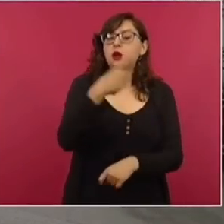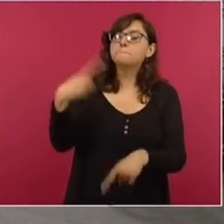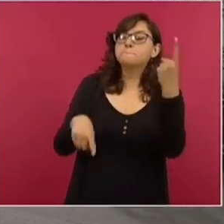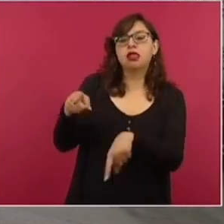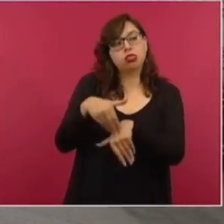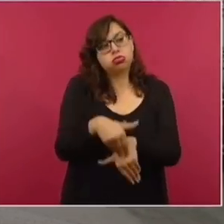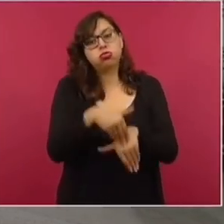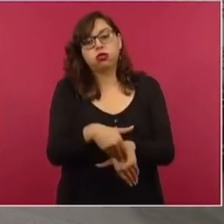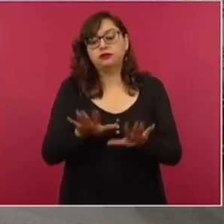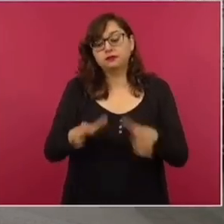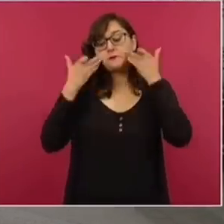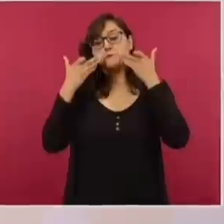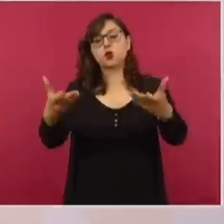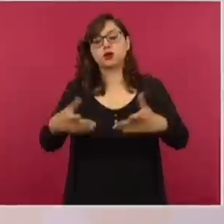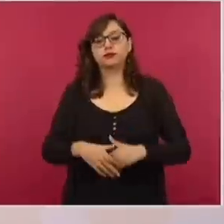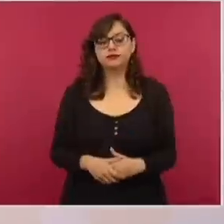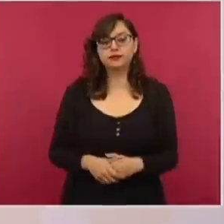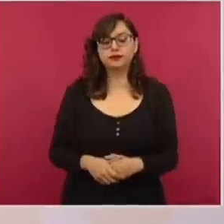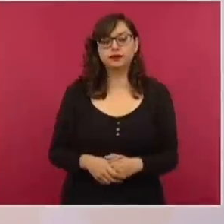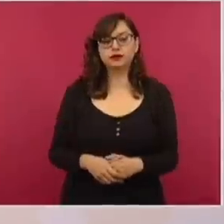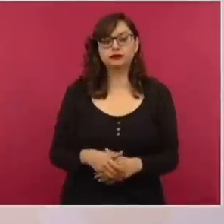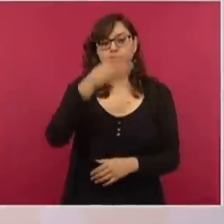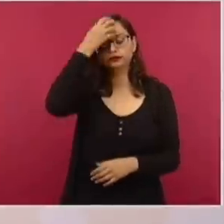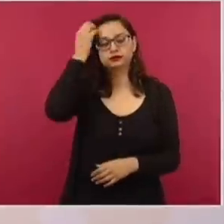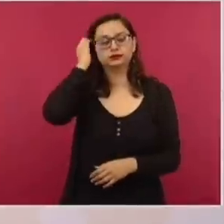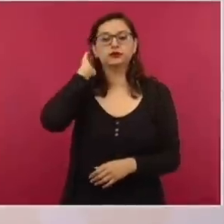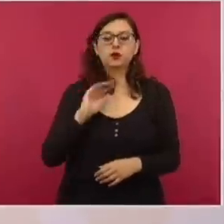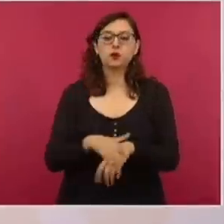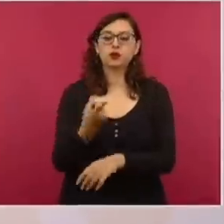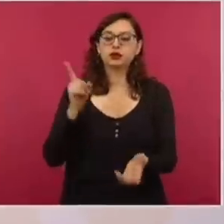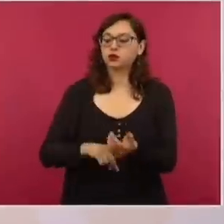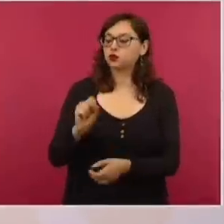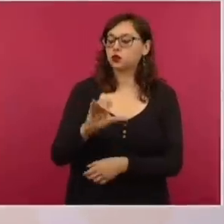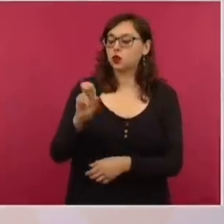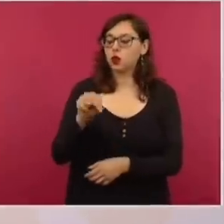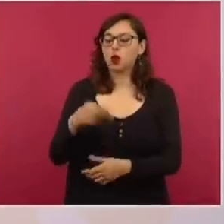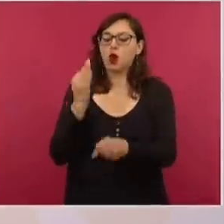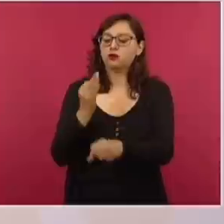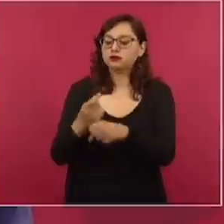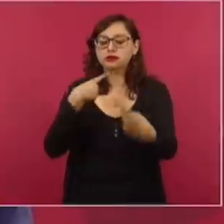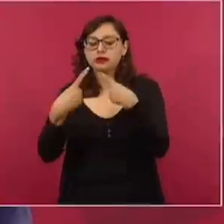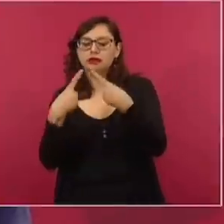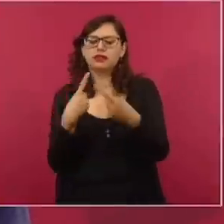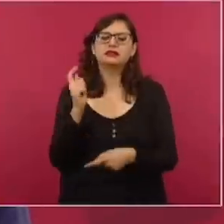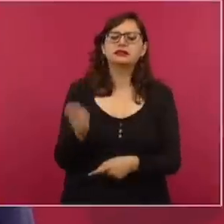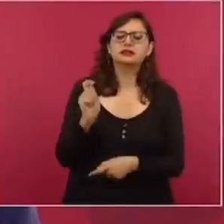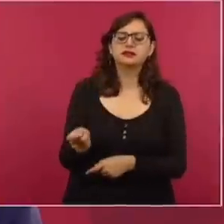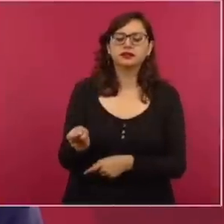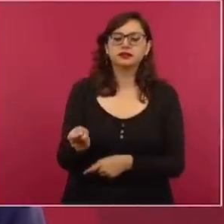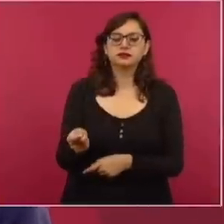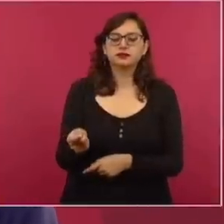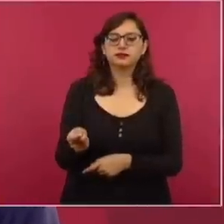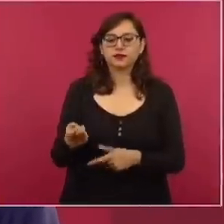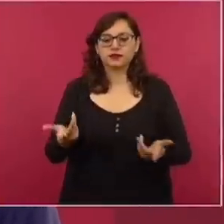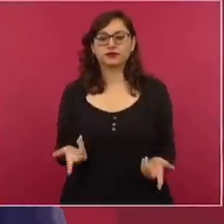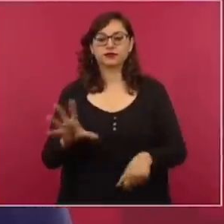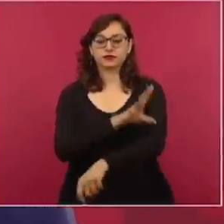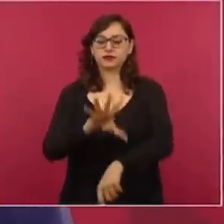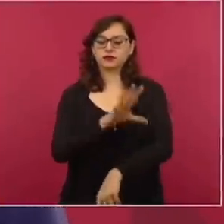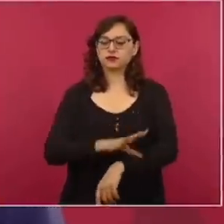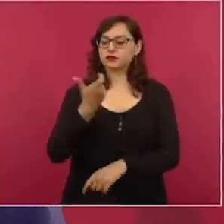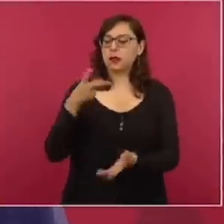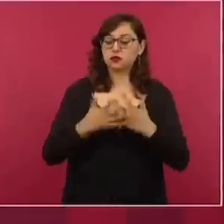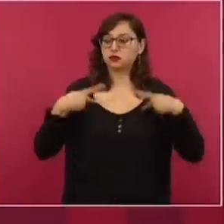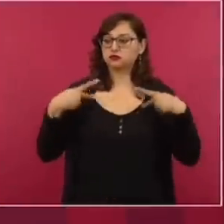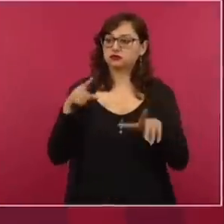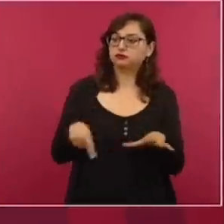empresariales. ¿Por qué? ¿Qué es lo que se está discutiendo? Pues el precio de la energía eléctrica, lo que van a